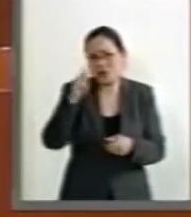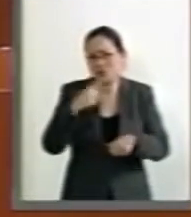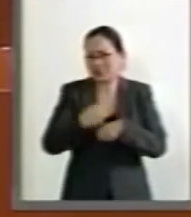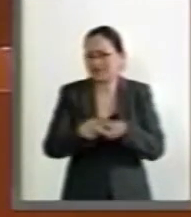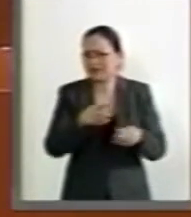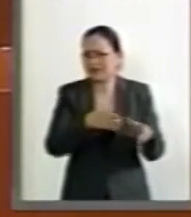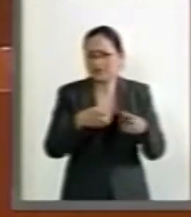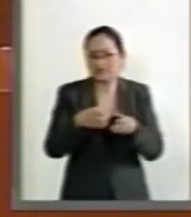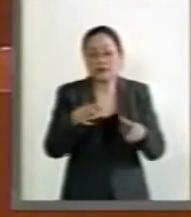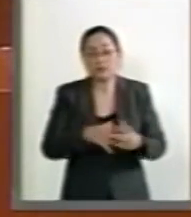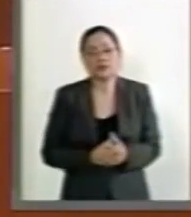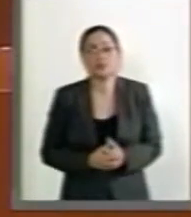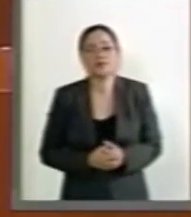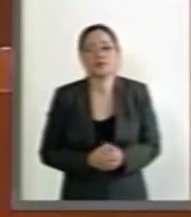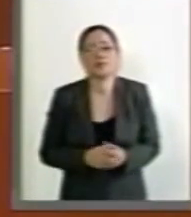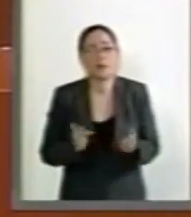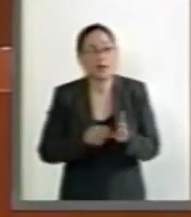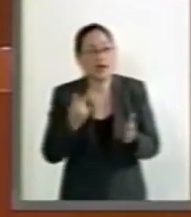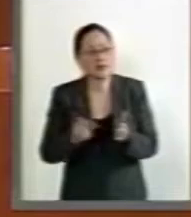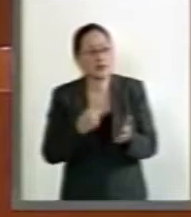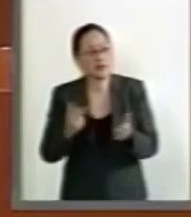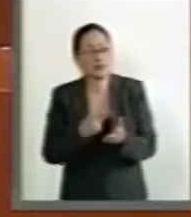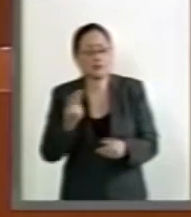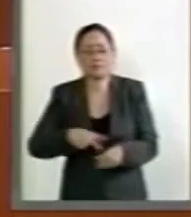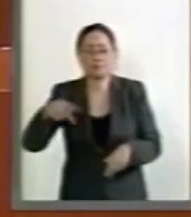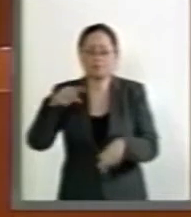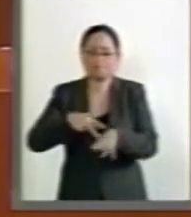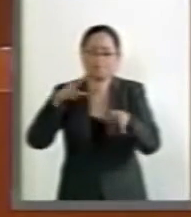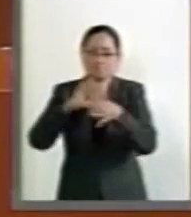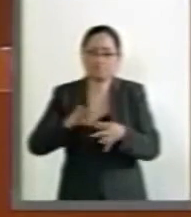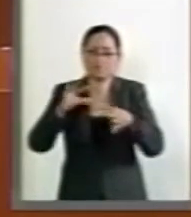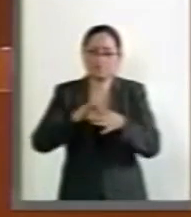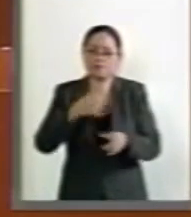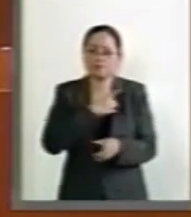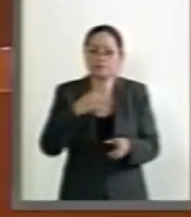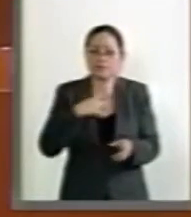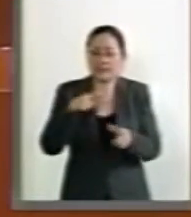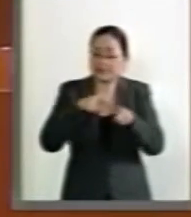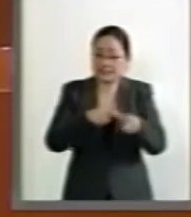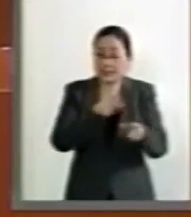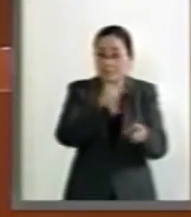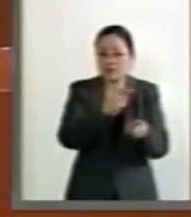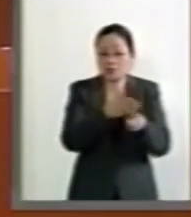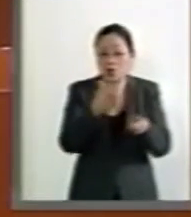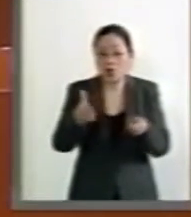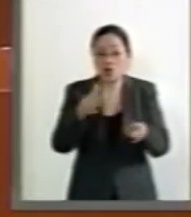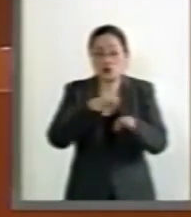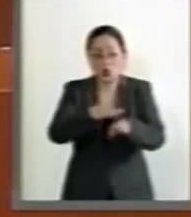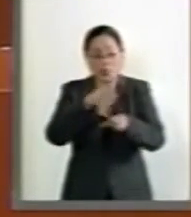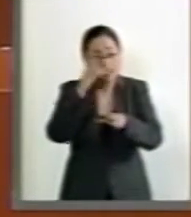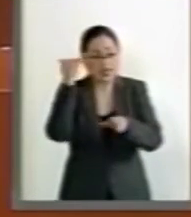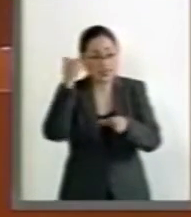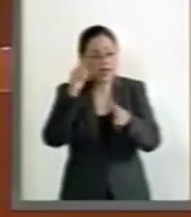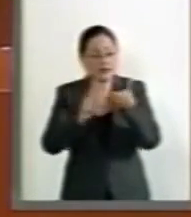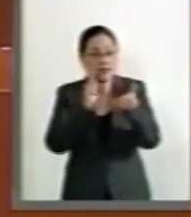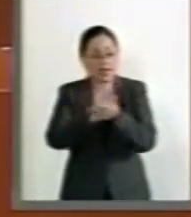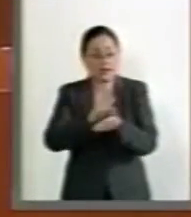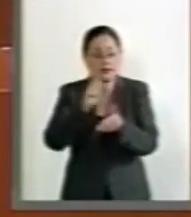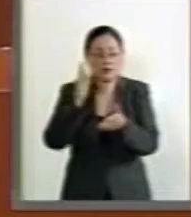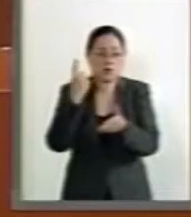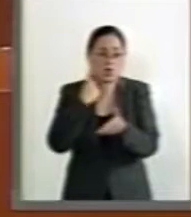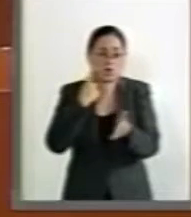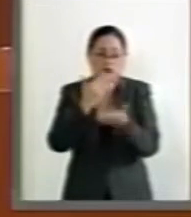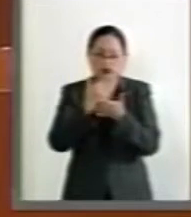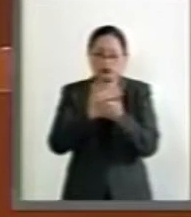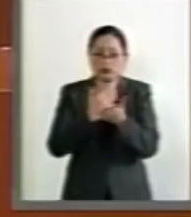Como he señalado en distintas ocasiones de permanecer esta dinámica en la política social, los